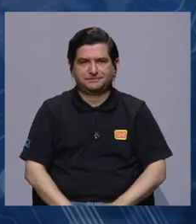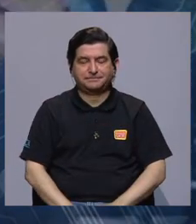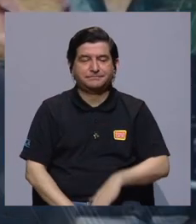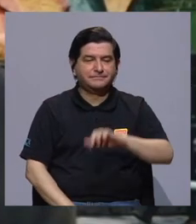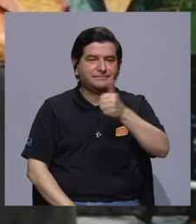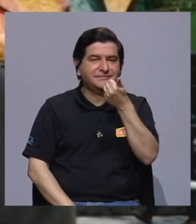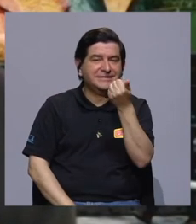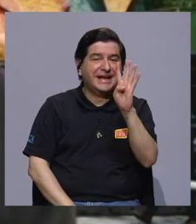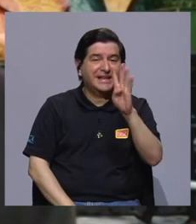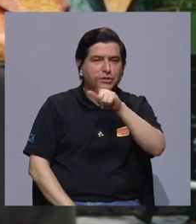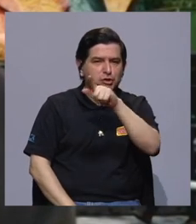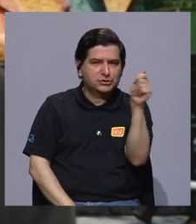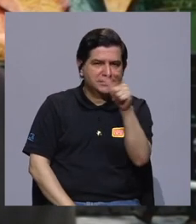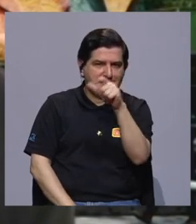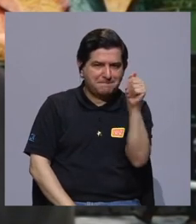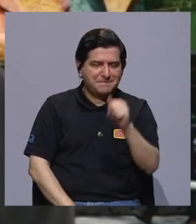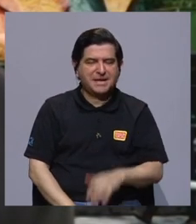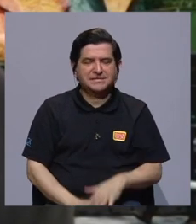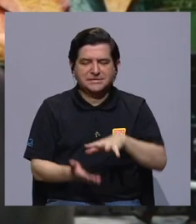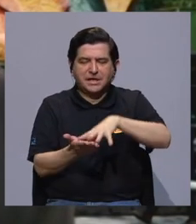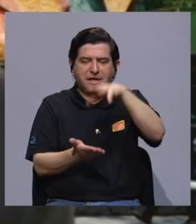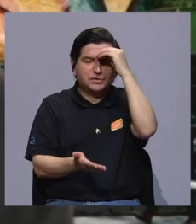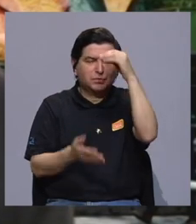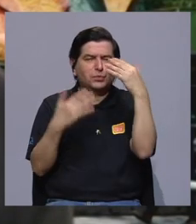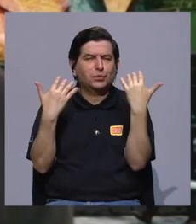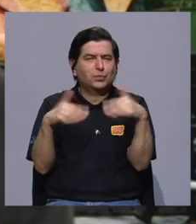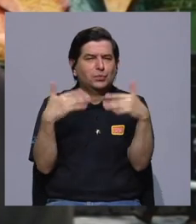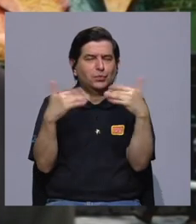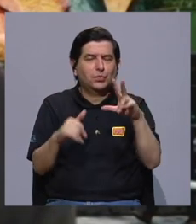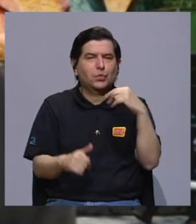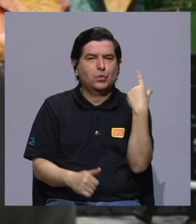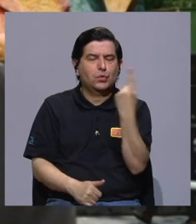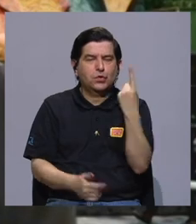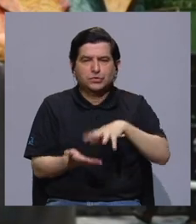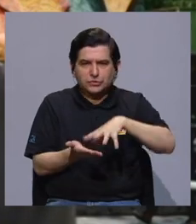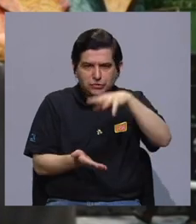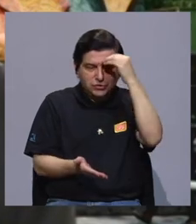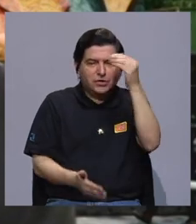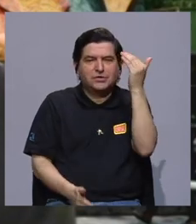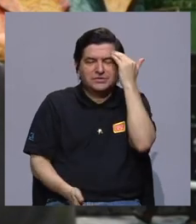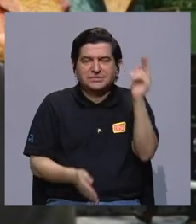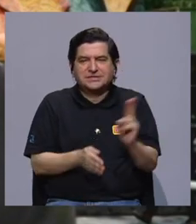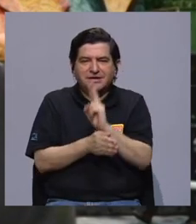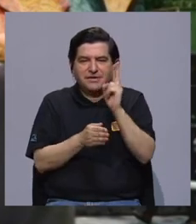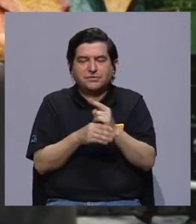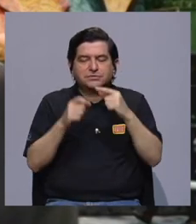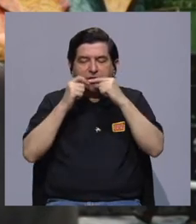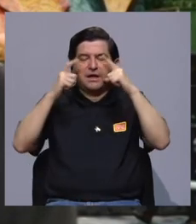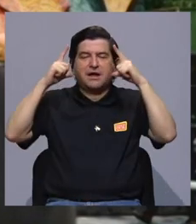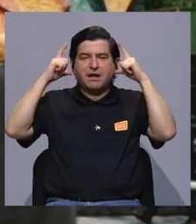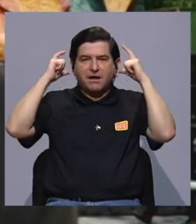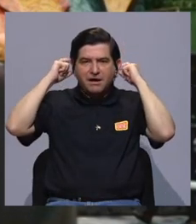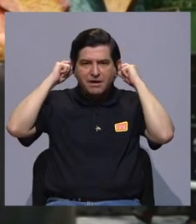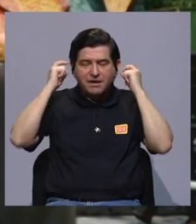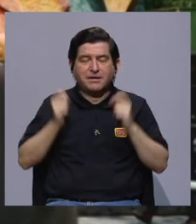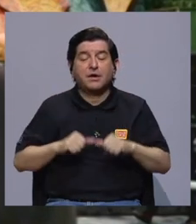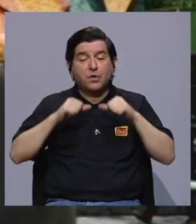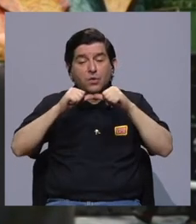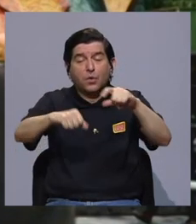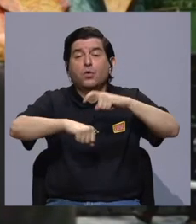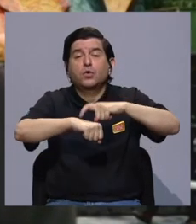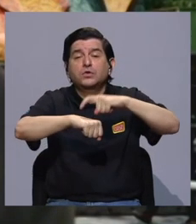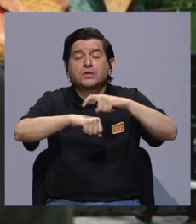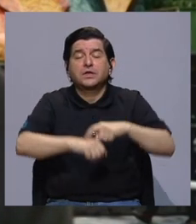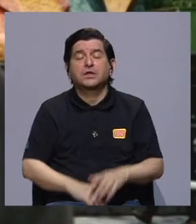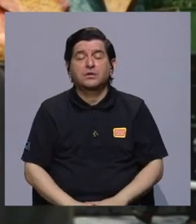creo que estos 14 meses nos han dejado un gran aprendizaje, no solo el aprendizaje de saber usar una mascarilla por un